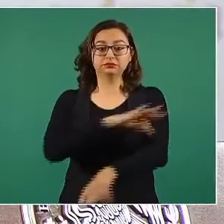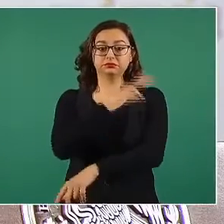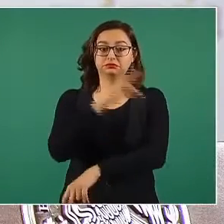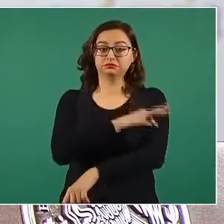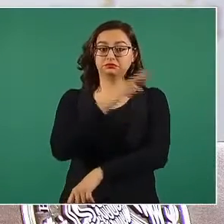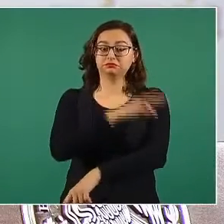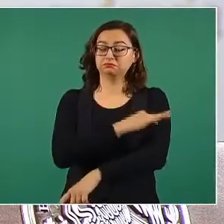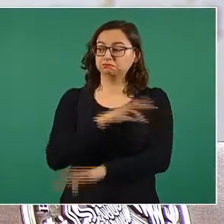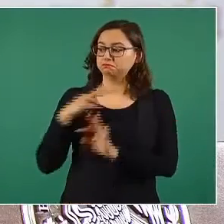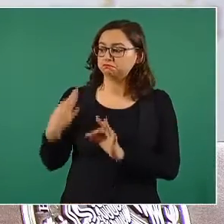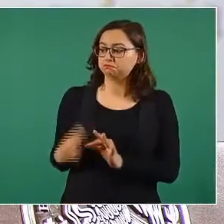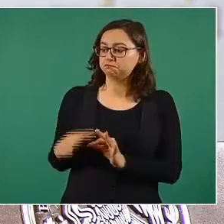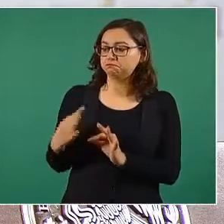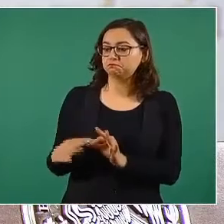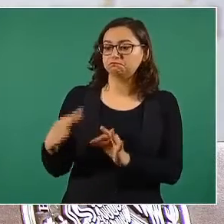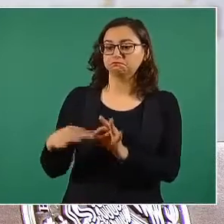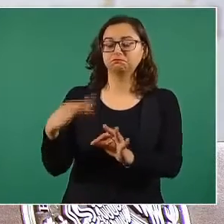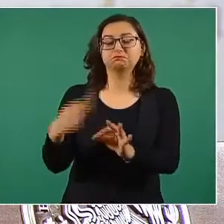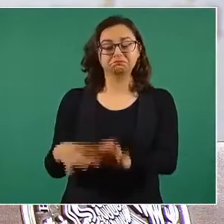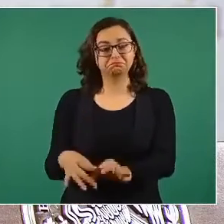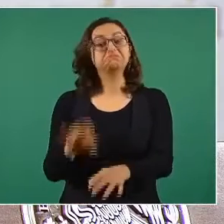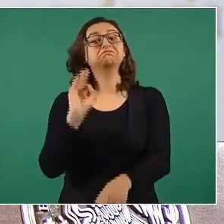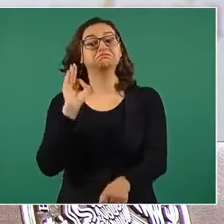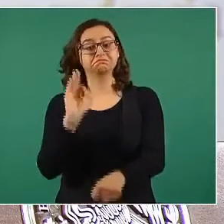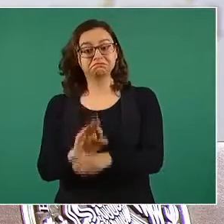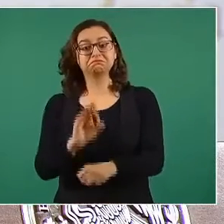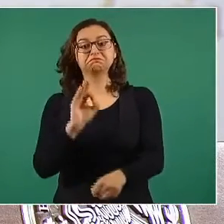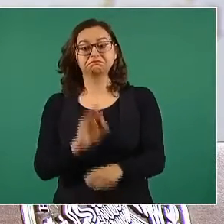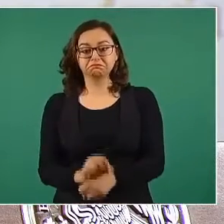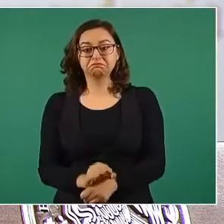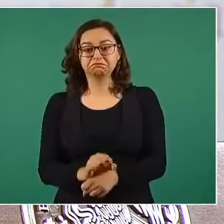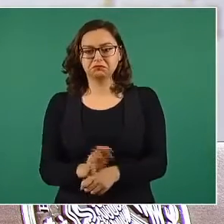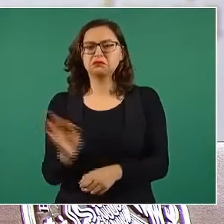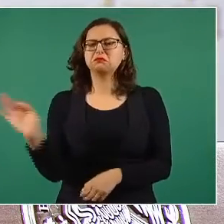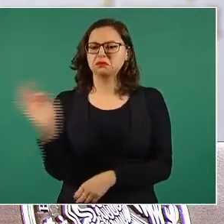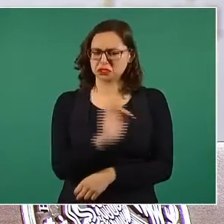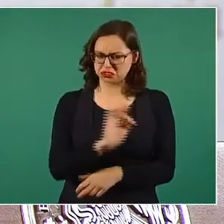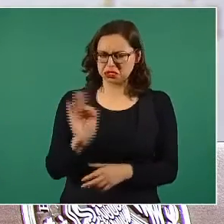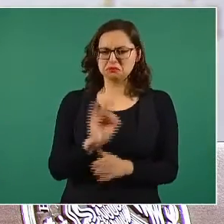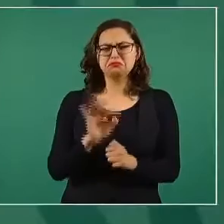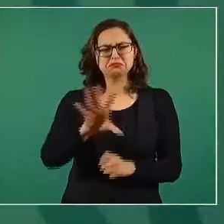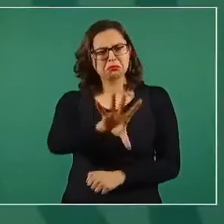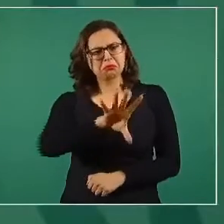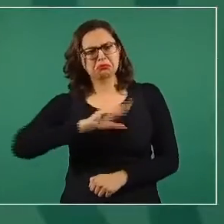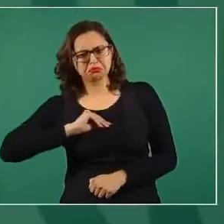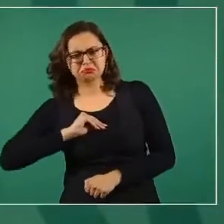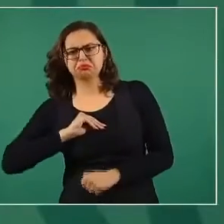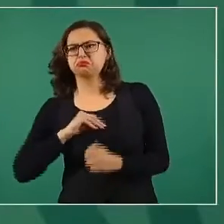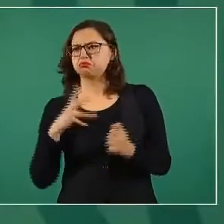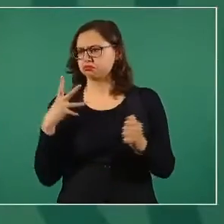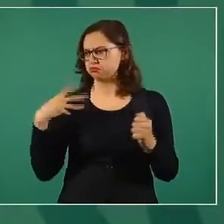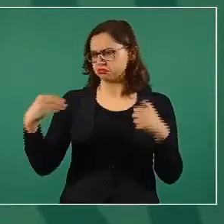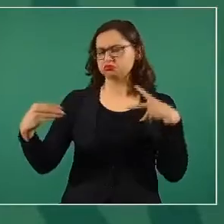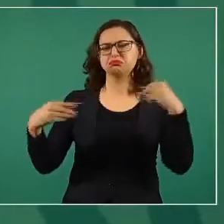y que aunque nos contagiemos, tenemos